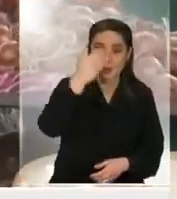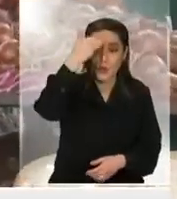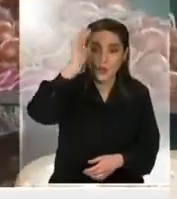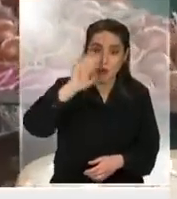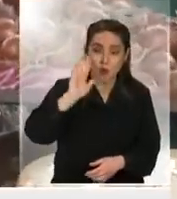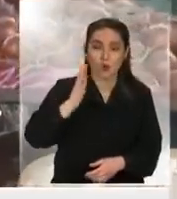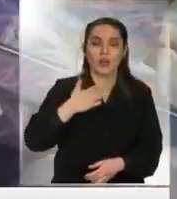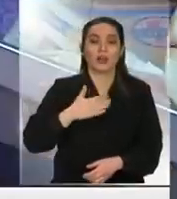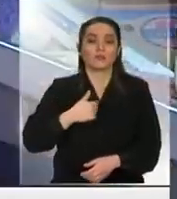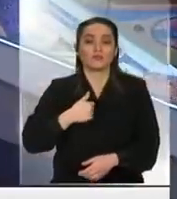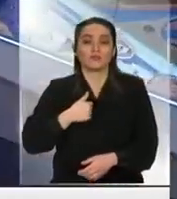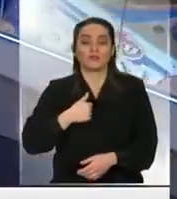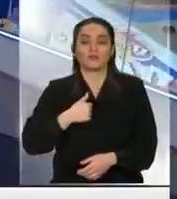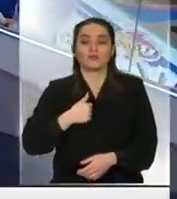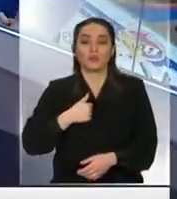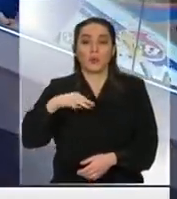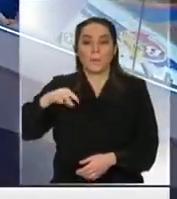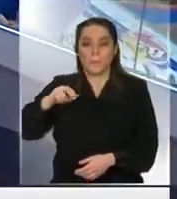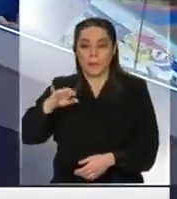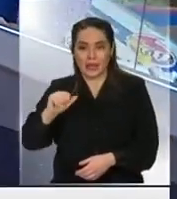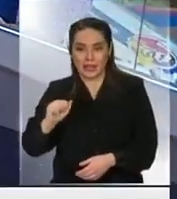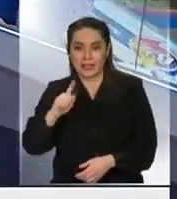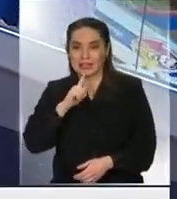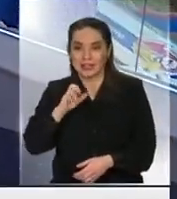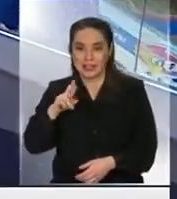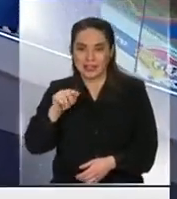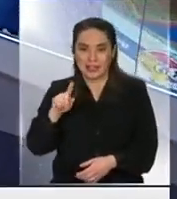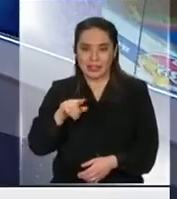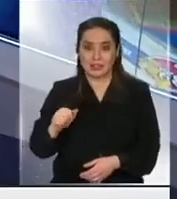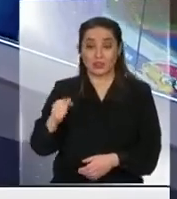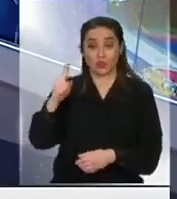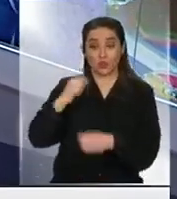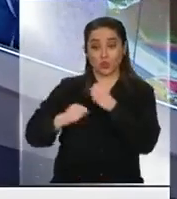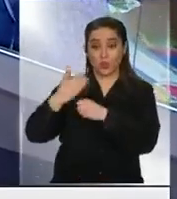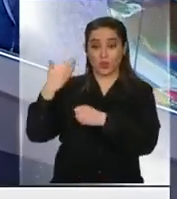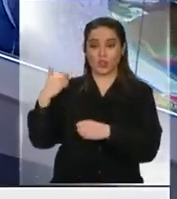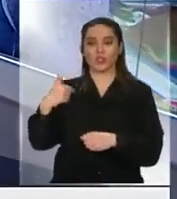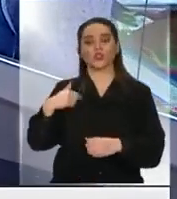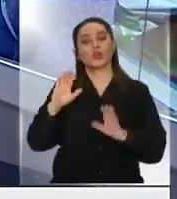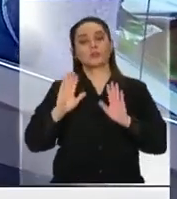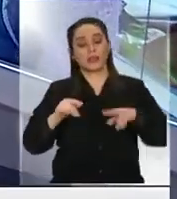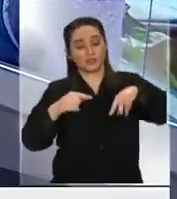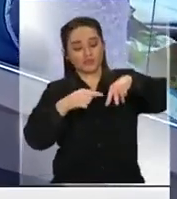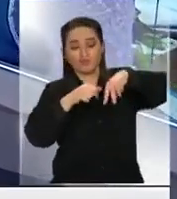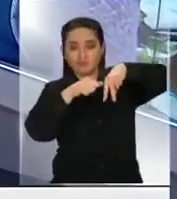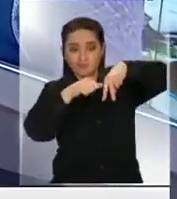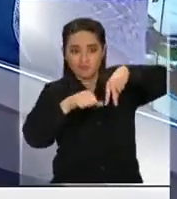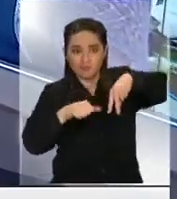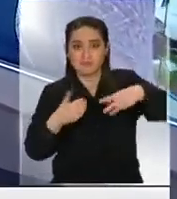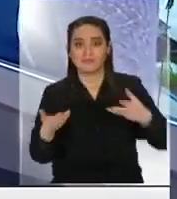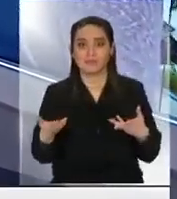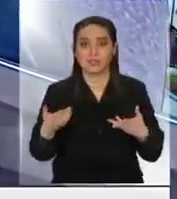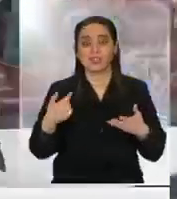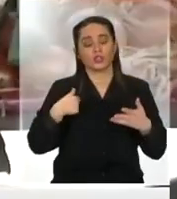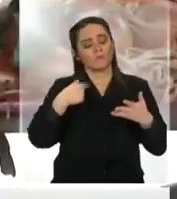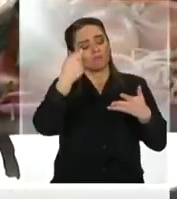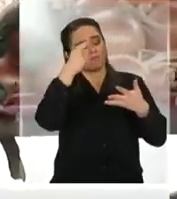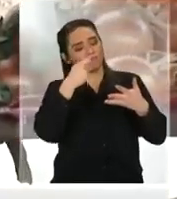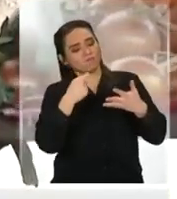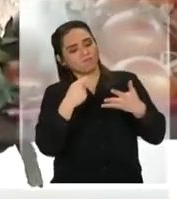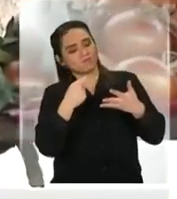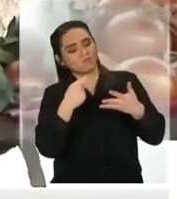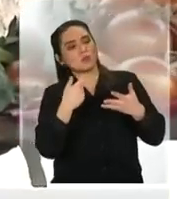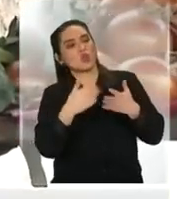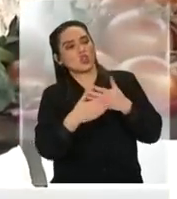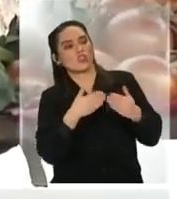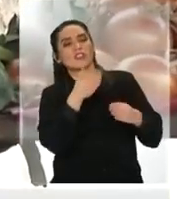soy María Teresa Soto mire yo de hace un año que estoy esperando una operación de rodillas y evaluando en otras